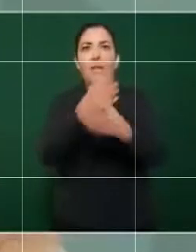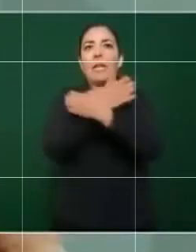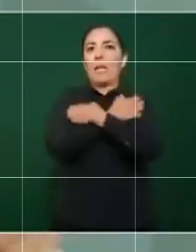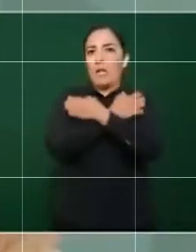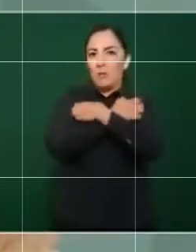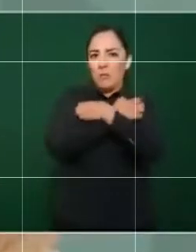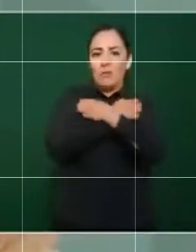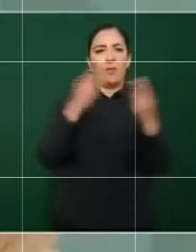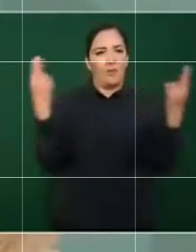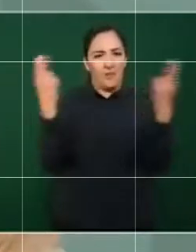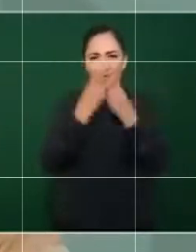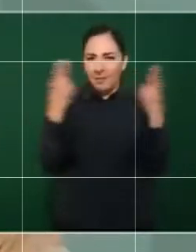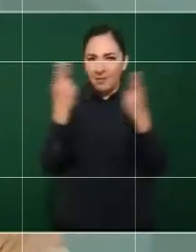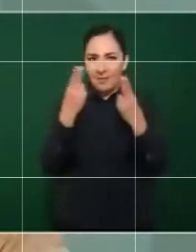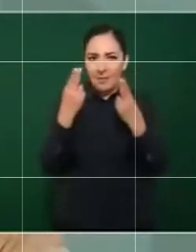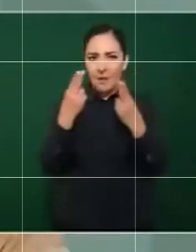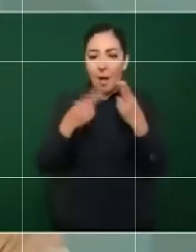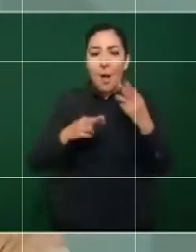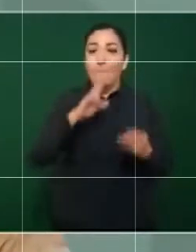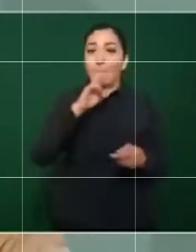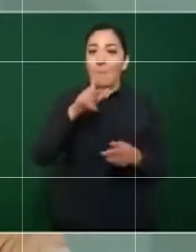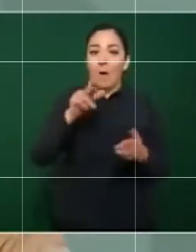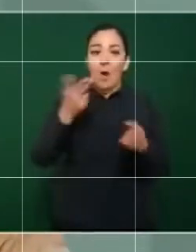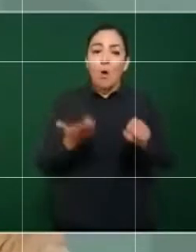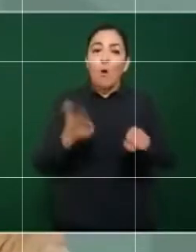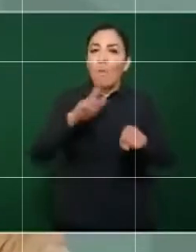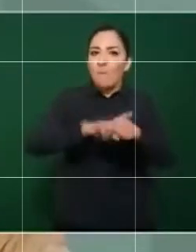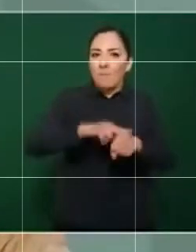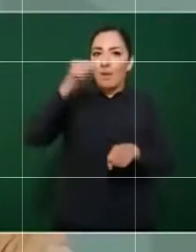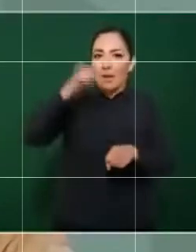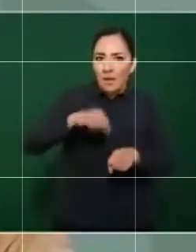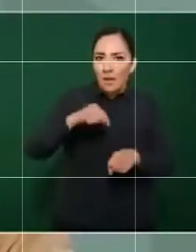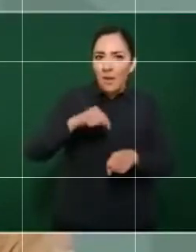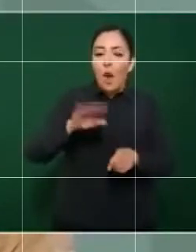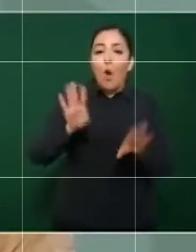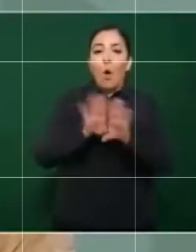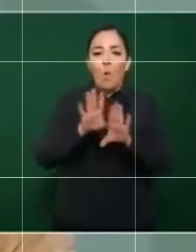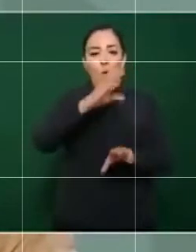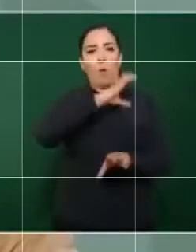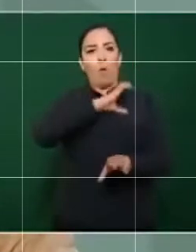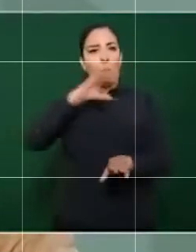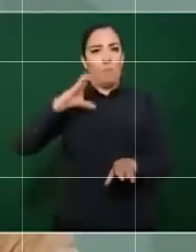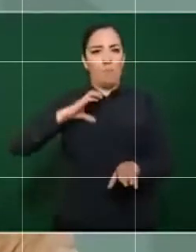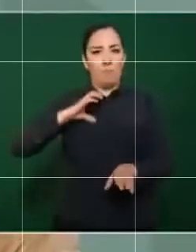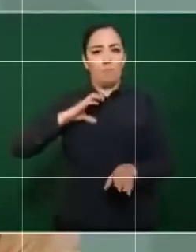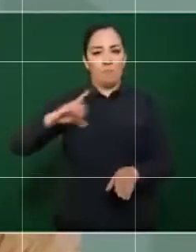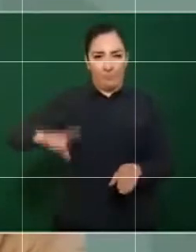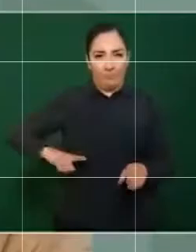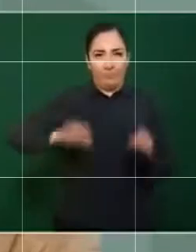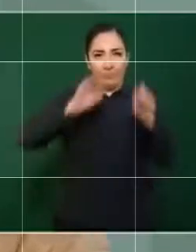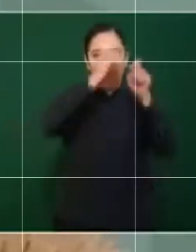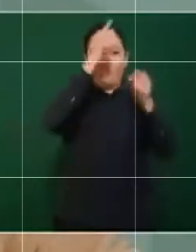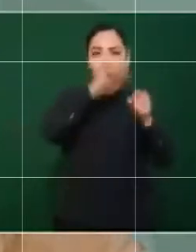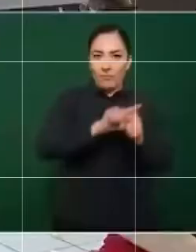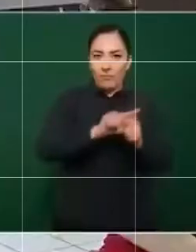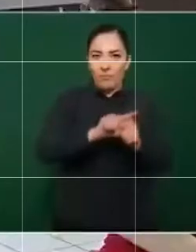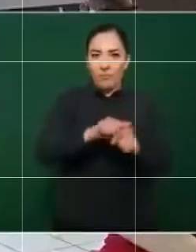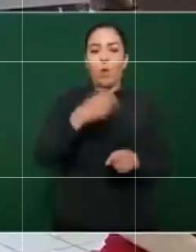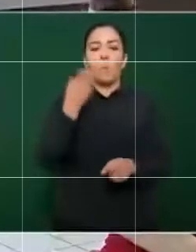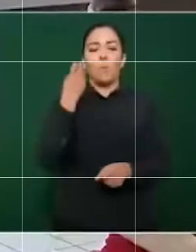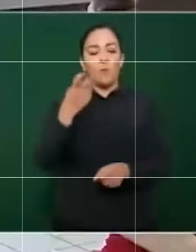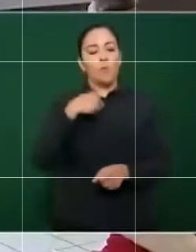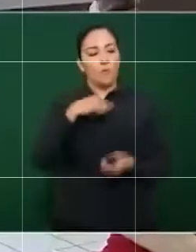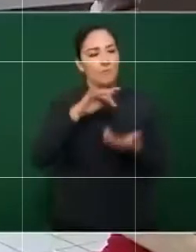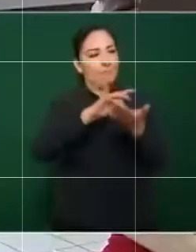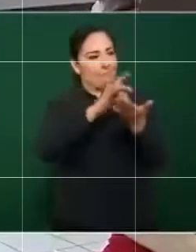mejorar los hospitales, así como se ha comprometido el gobierno federal. Situación por la cual agradezco también,